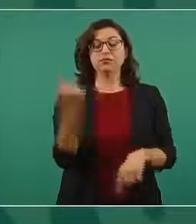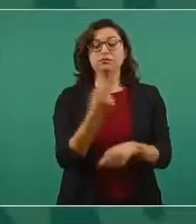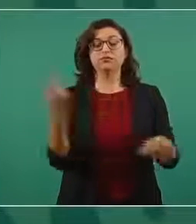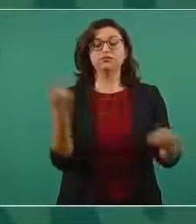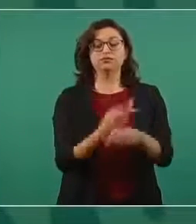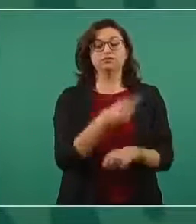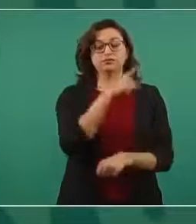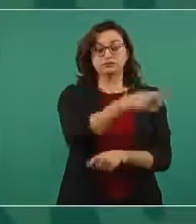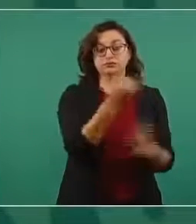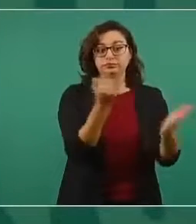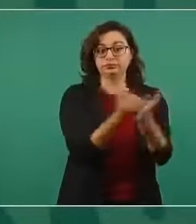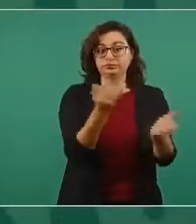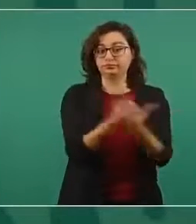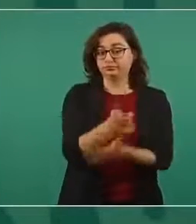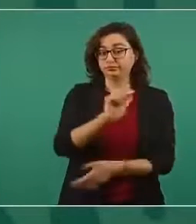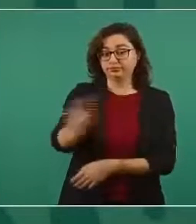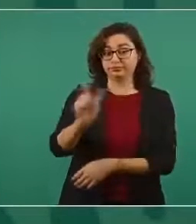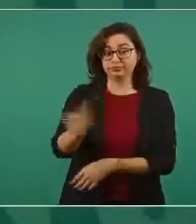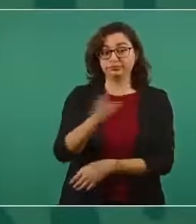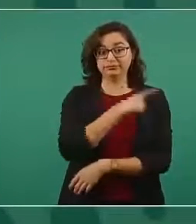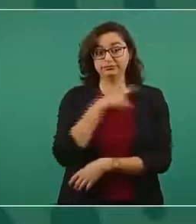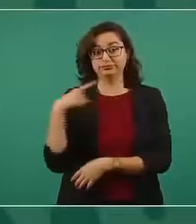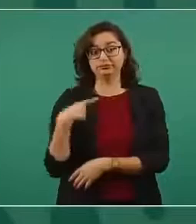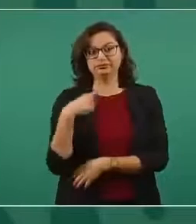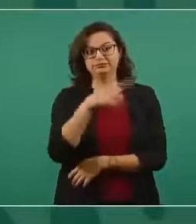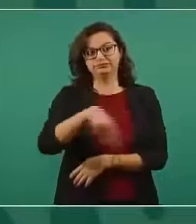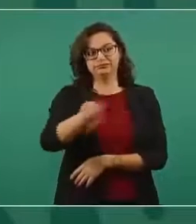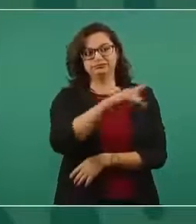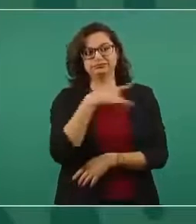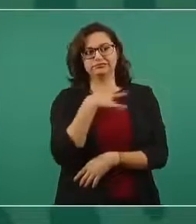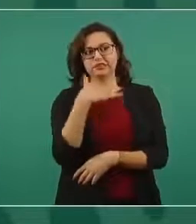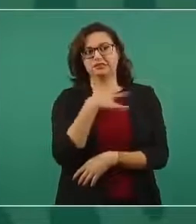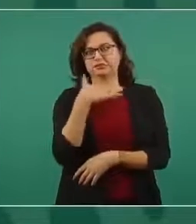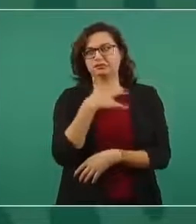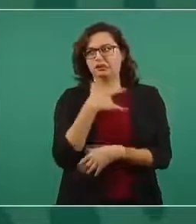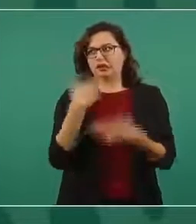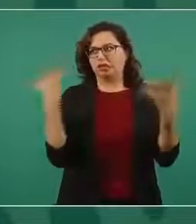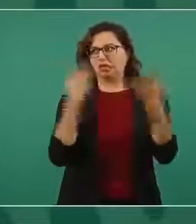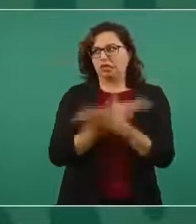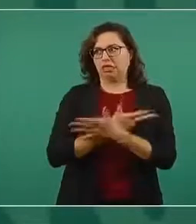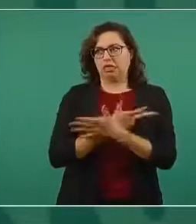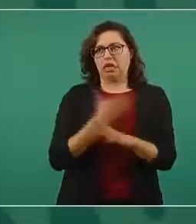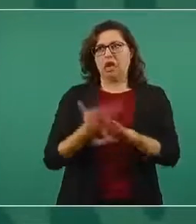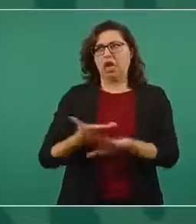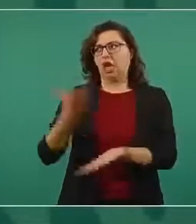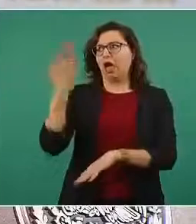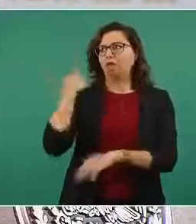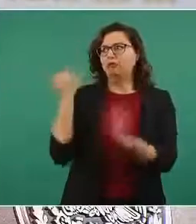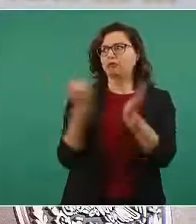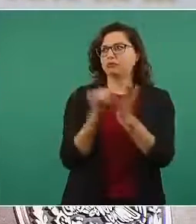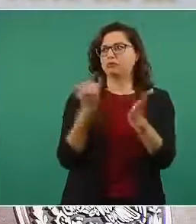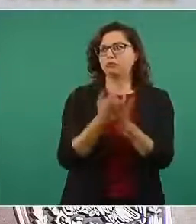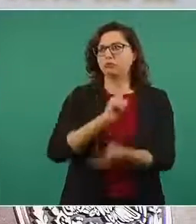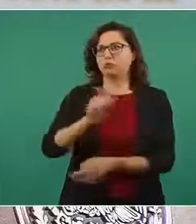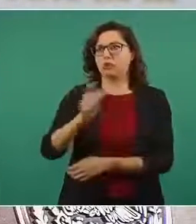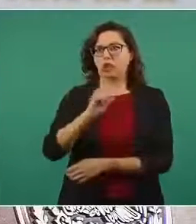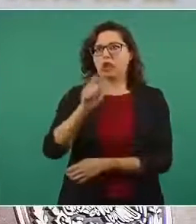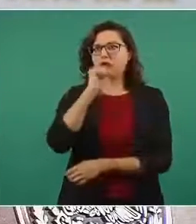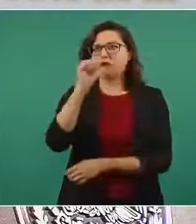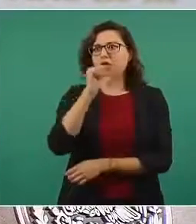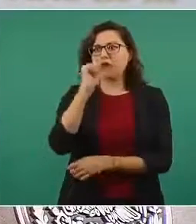tienen que pagar impuestos y antes les condonaban los impuestos ahora